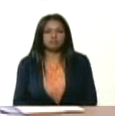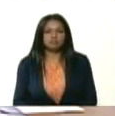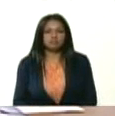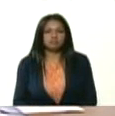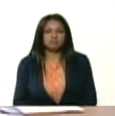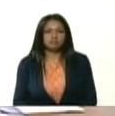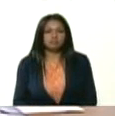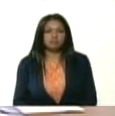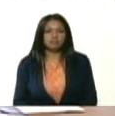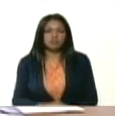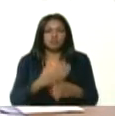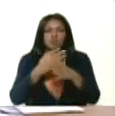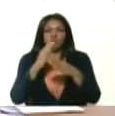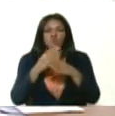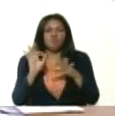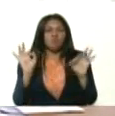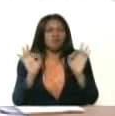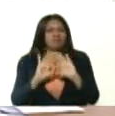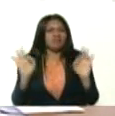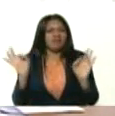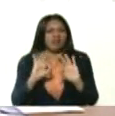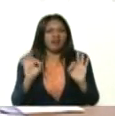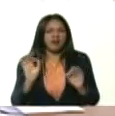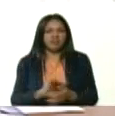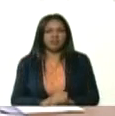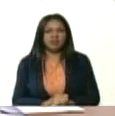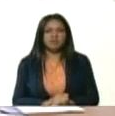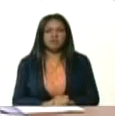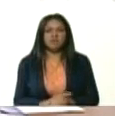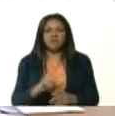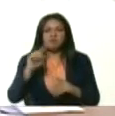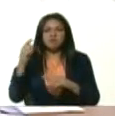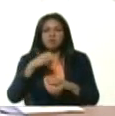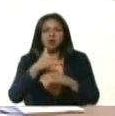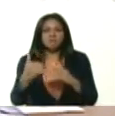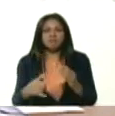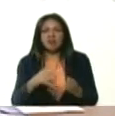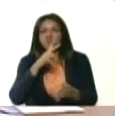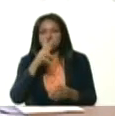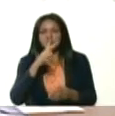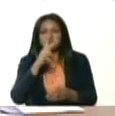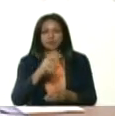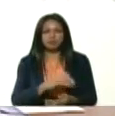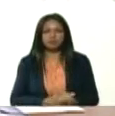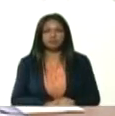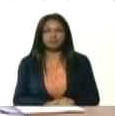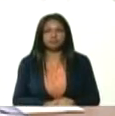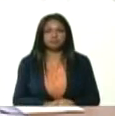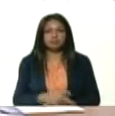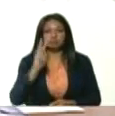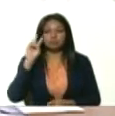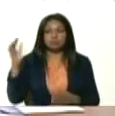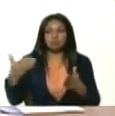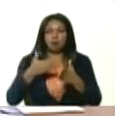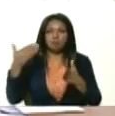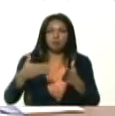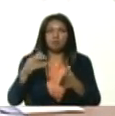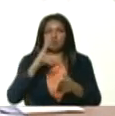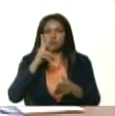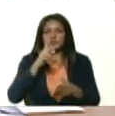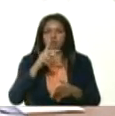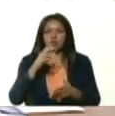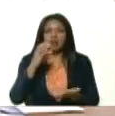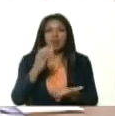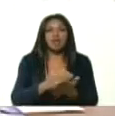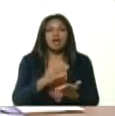No les quede duda. Que están detrás de planes terroristas. Miren el ataque que hicieron contra la Cante B